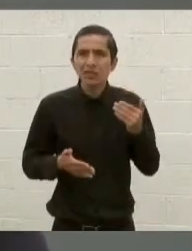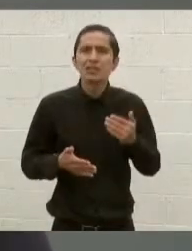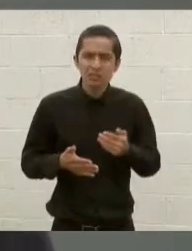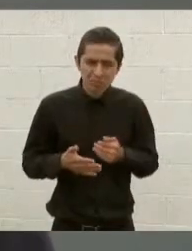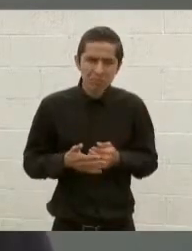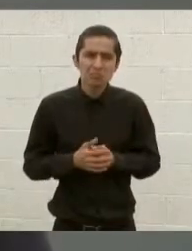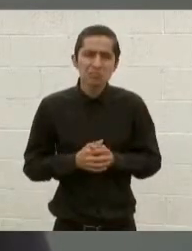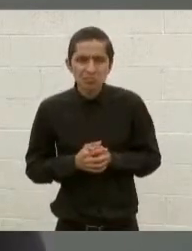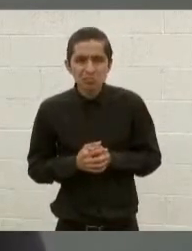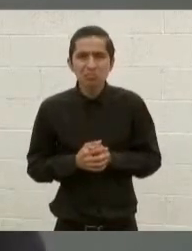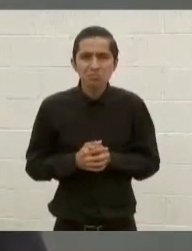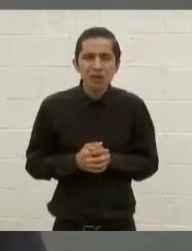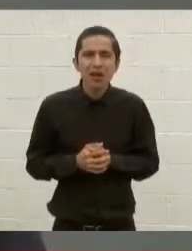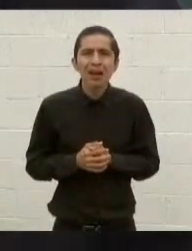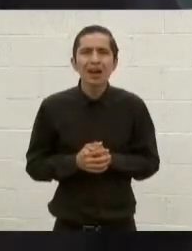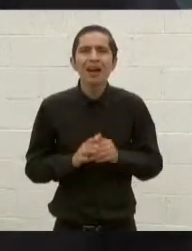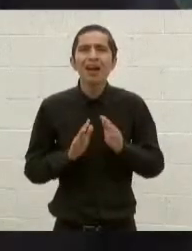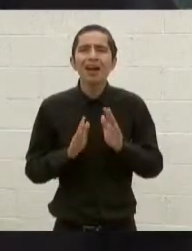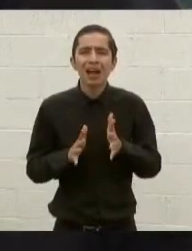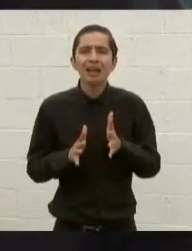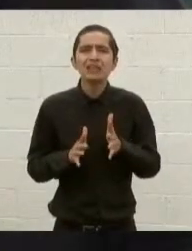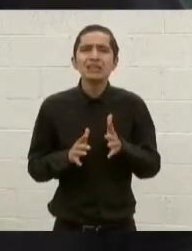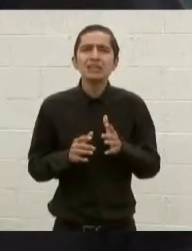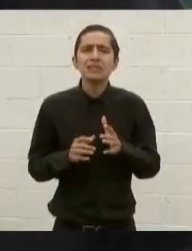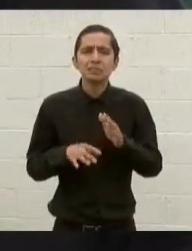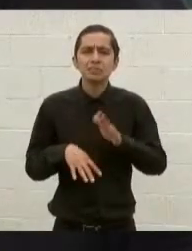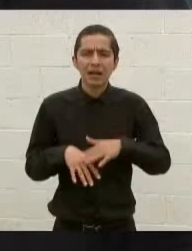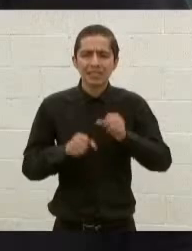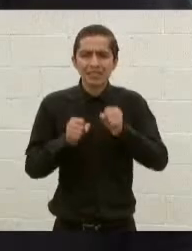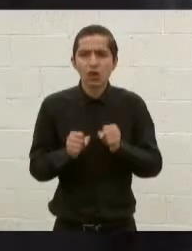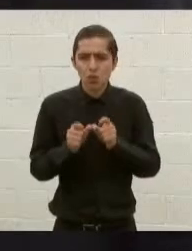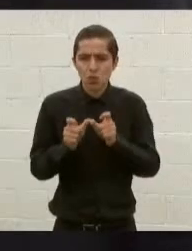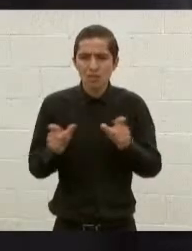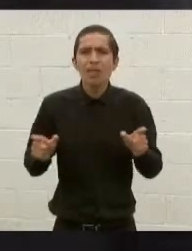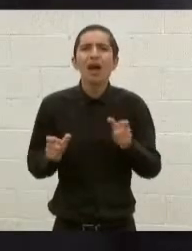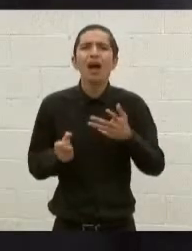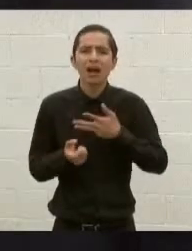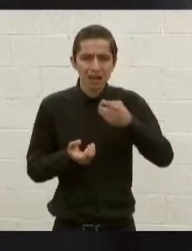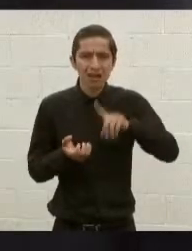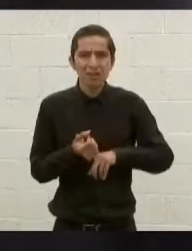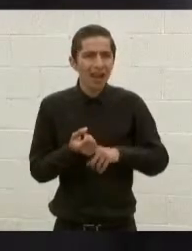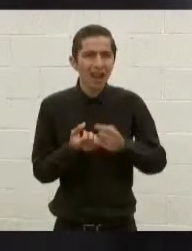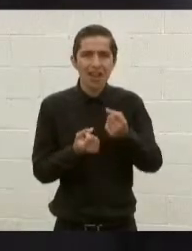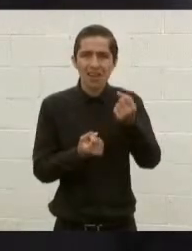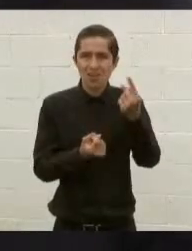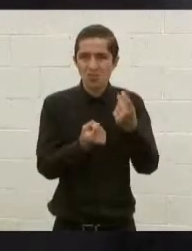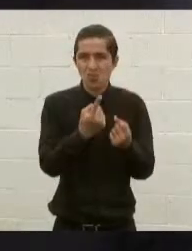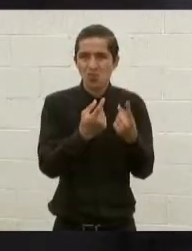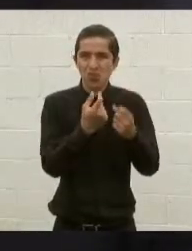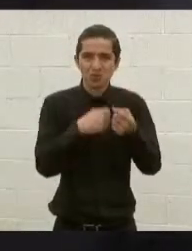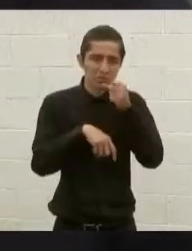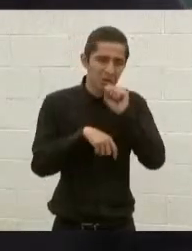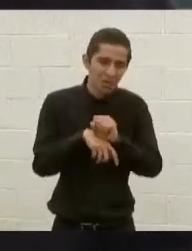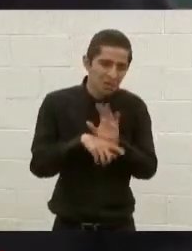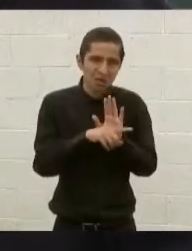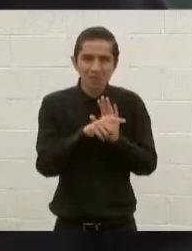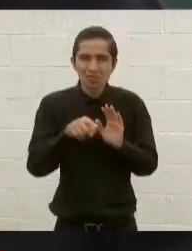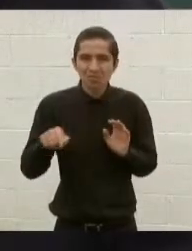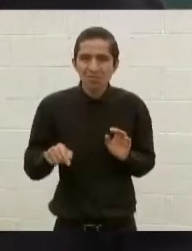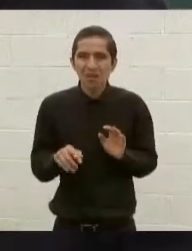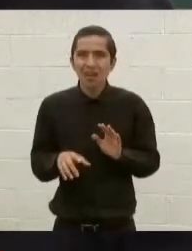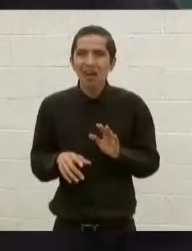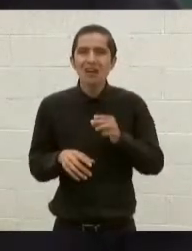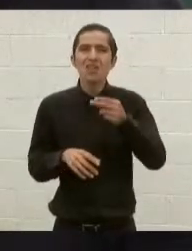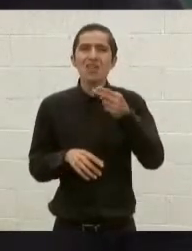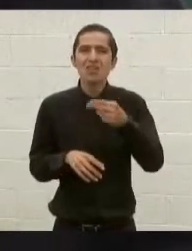reforzó la seguridad de algún funcionario cuyo nombre, por